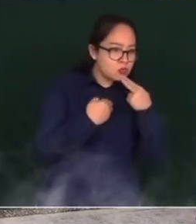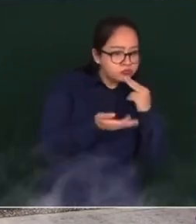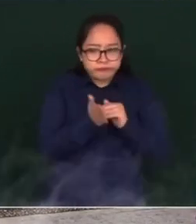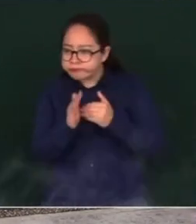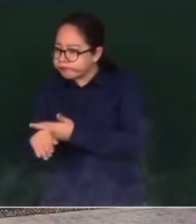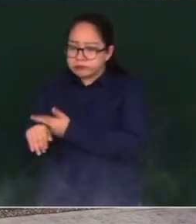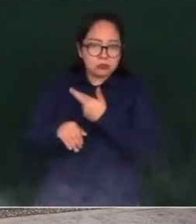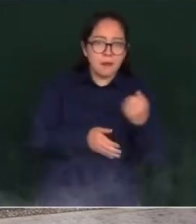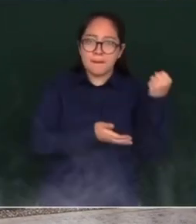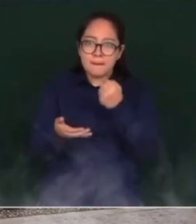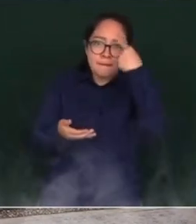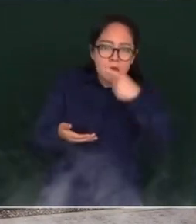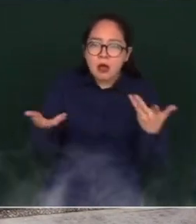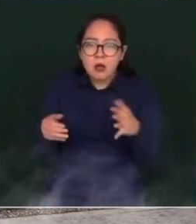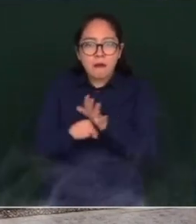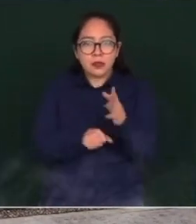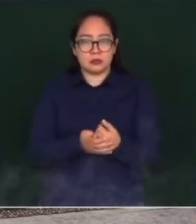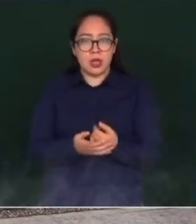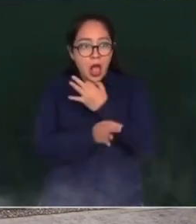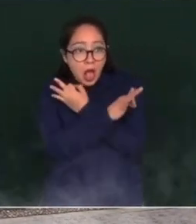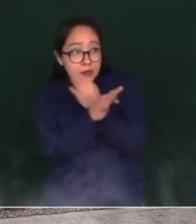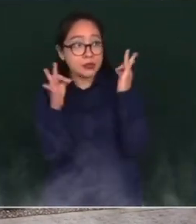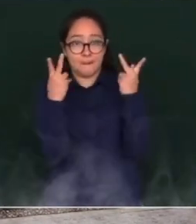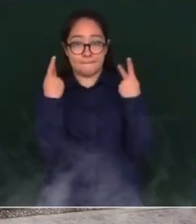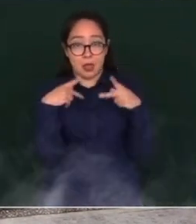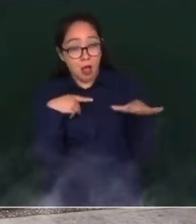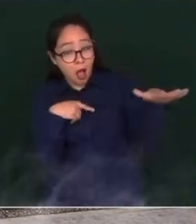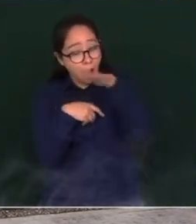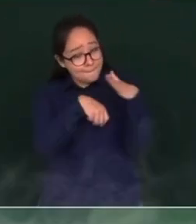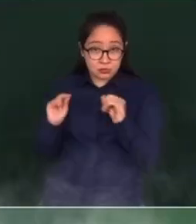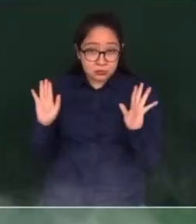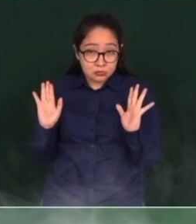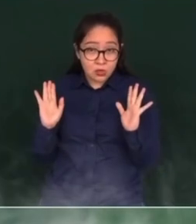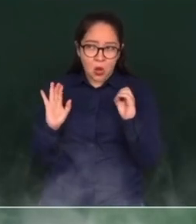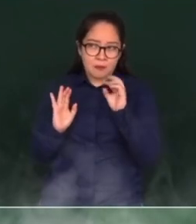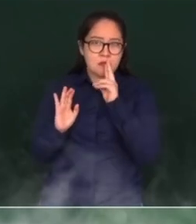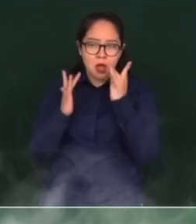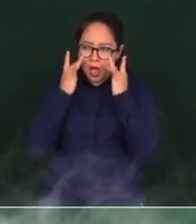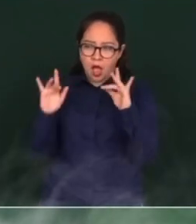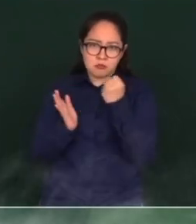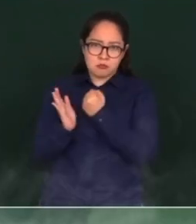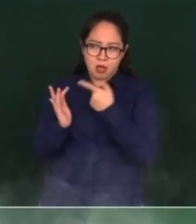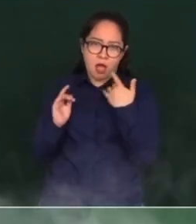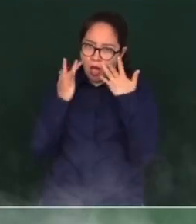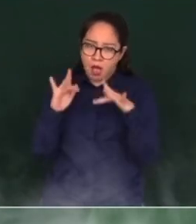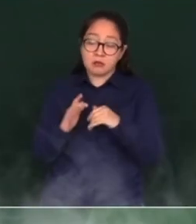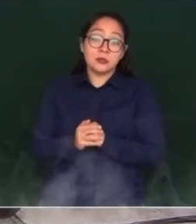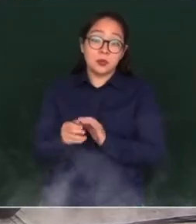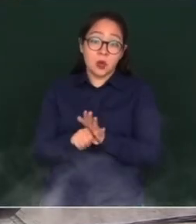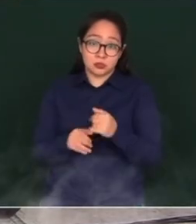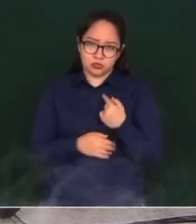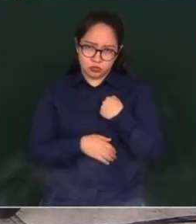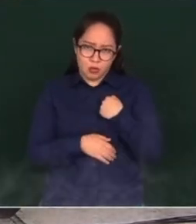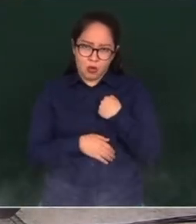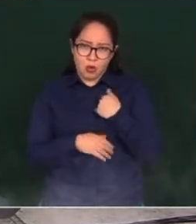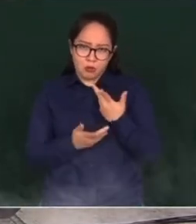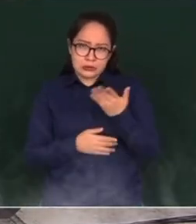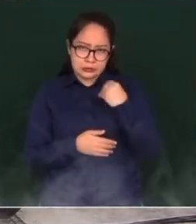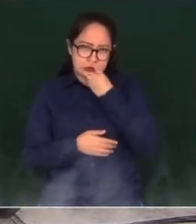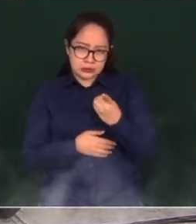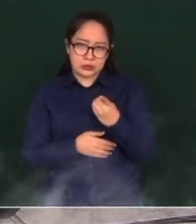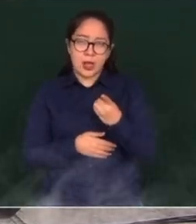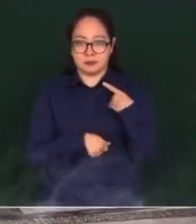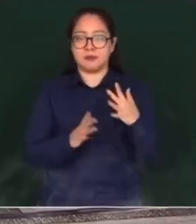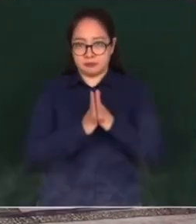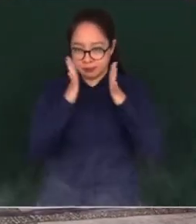para informar a la gente, llamar a la gente a participar. Ya he dicho que aunque no se llegue al 40%